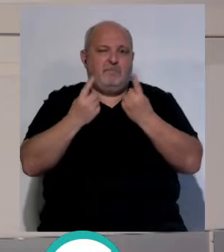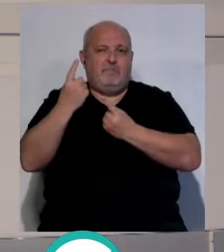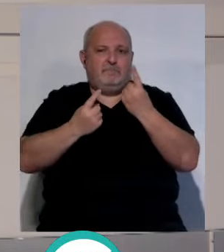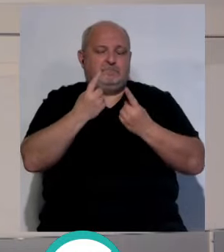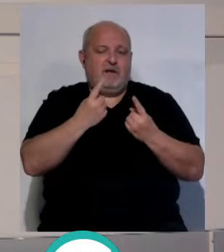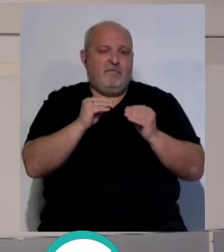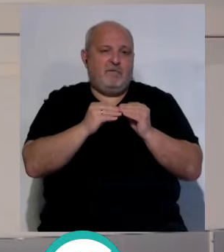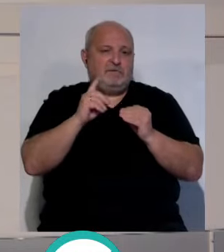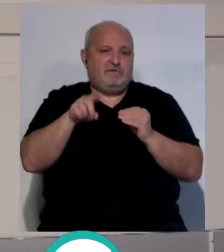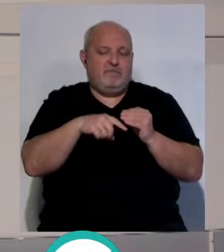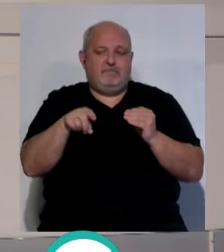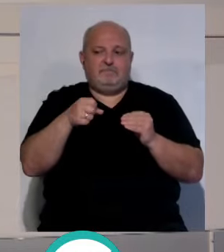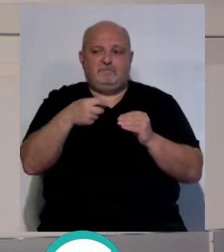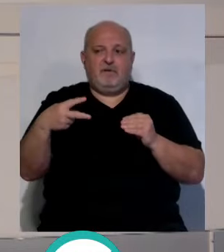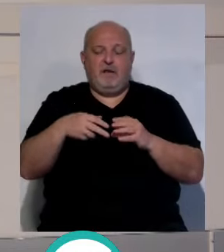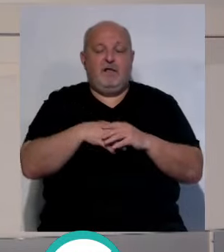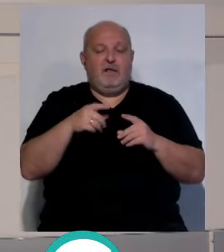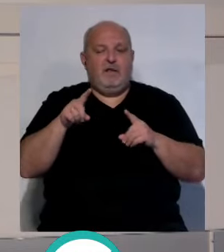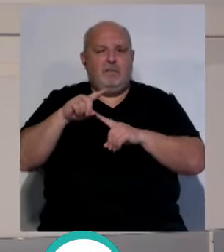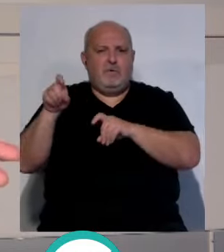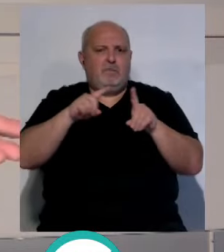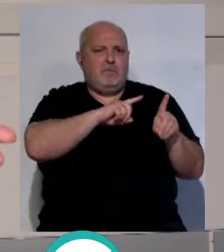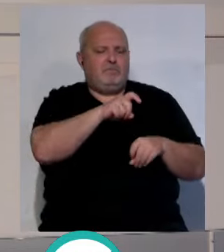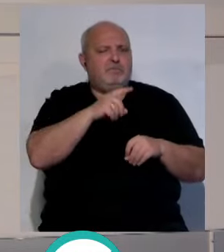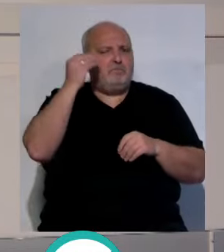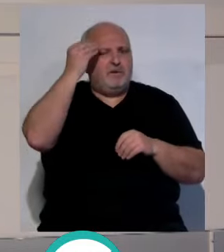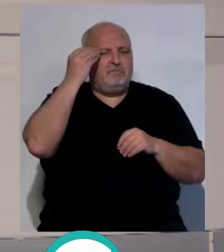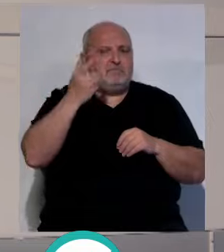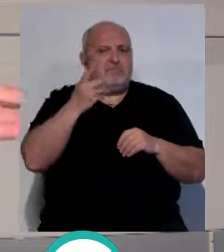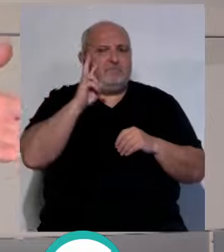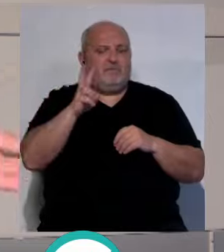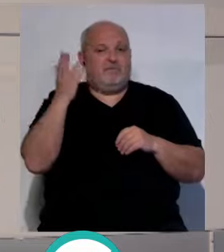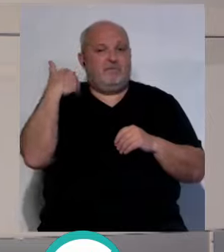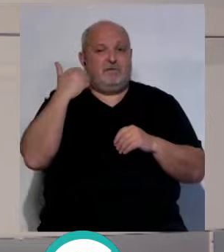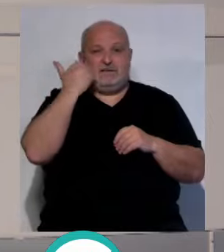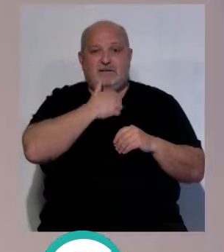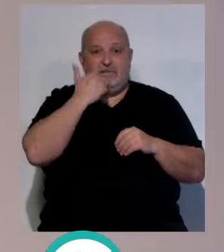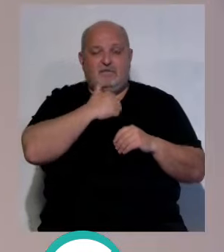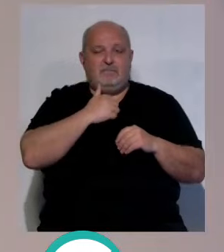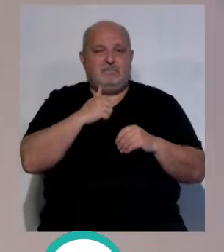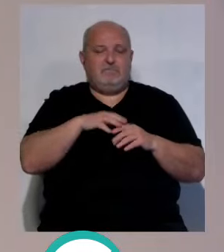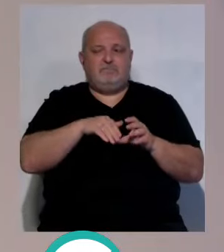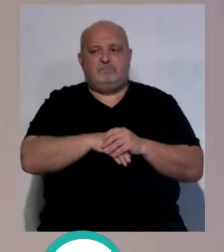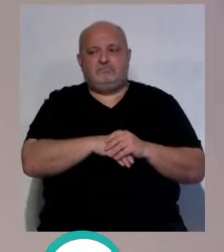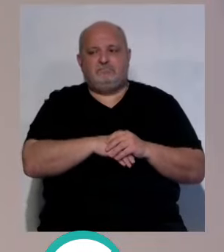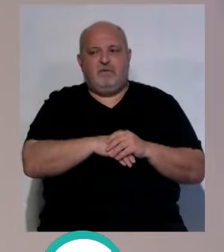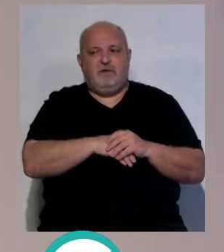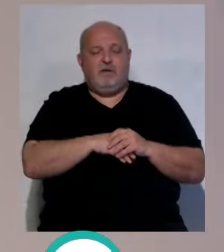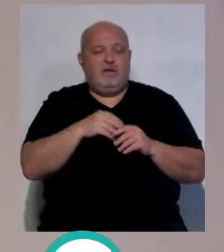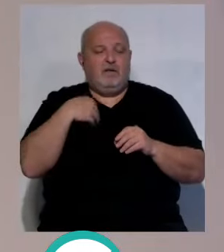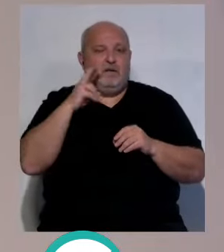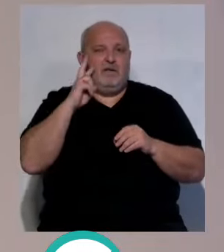cábalas y fórmulas, puede salir un poco. A los dos pregunto un poco, ¿qué pensáis lo que visteis el pasado sábado? Por empezar por ahí, digo. Bueno, si